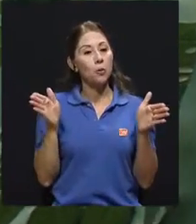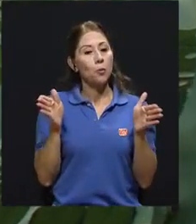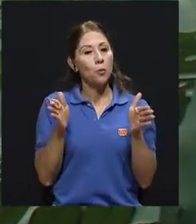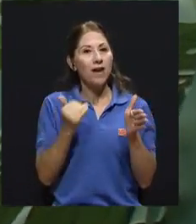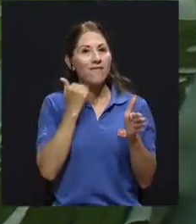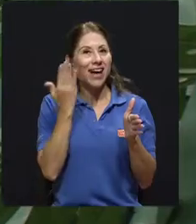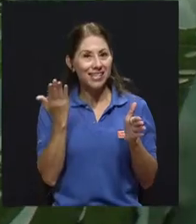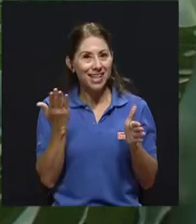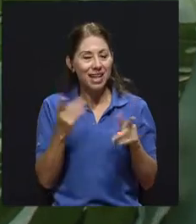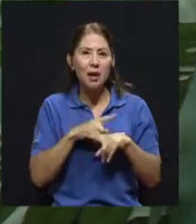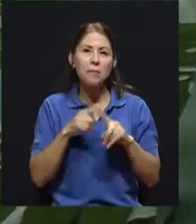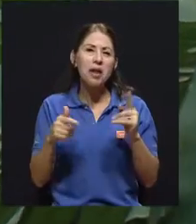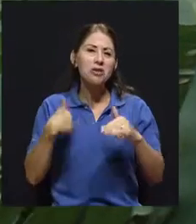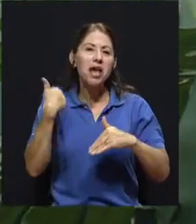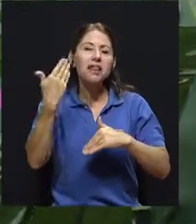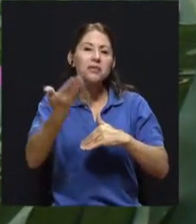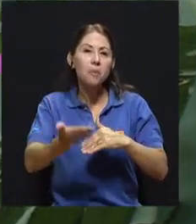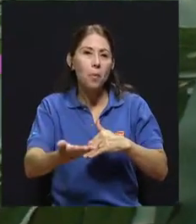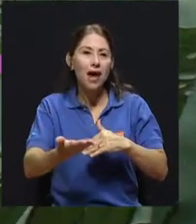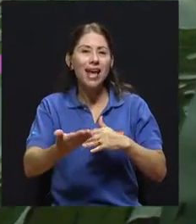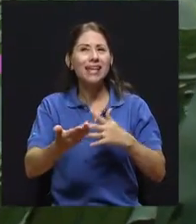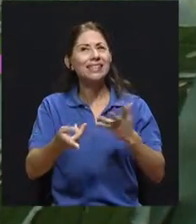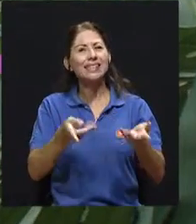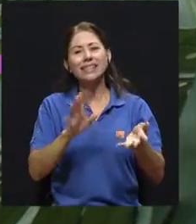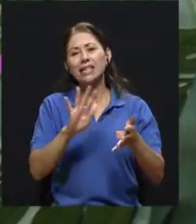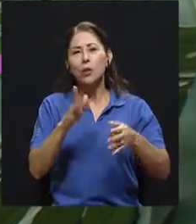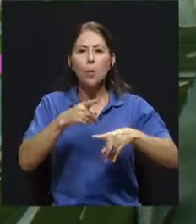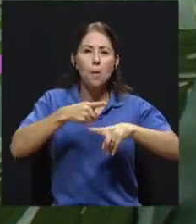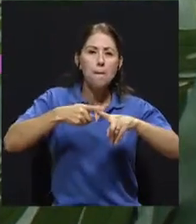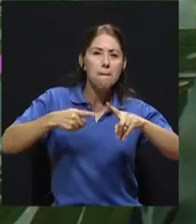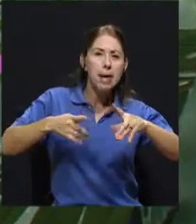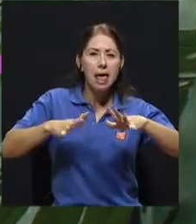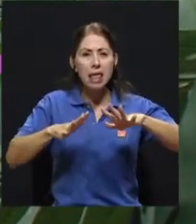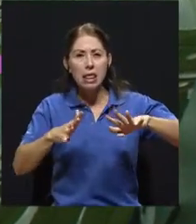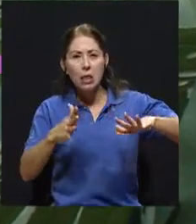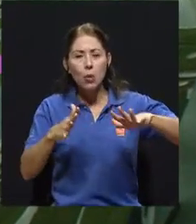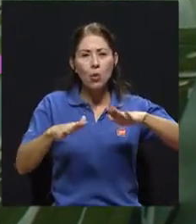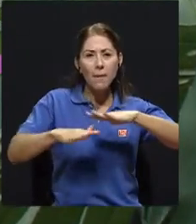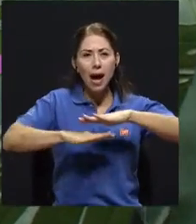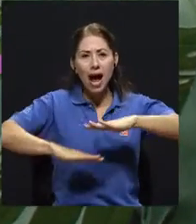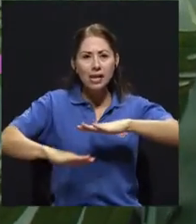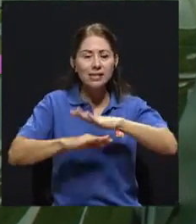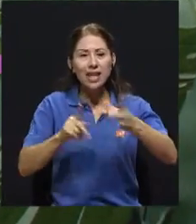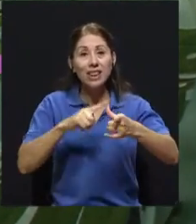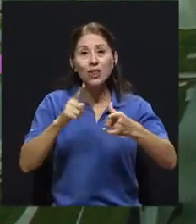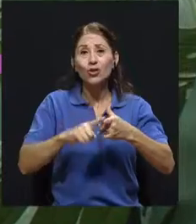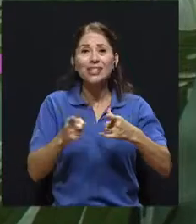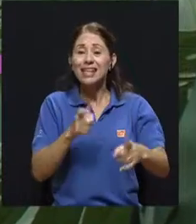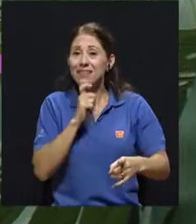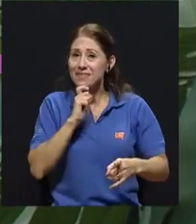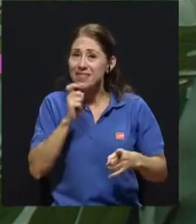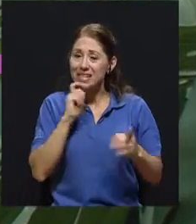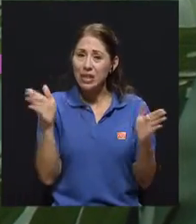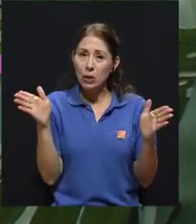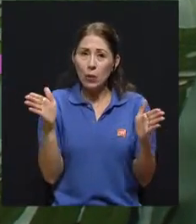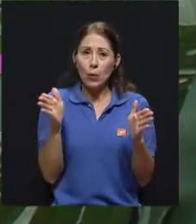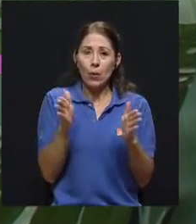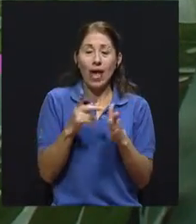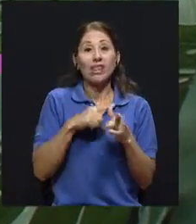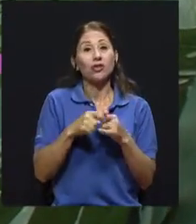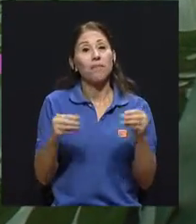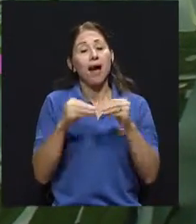alcanza un periodo de nuevo basal y entonces las personas tienen que hacer más esfuerzo. Entonces, esto significa que, primero, al